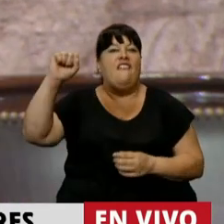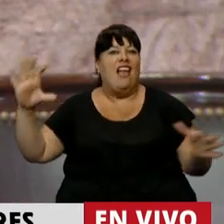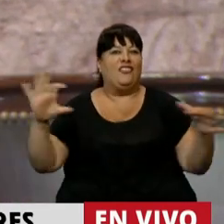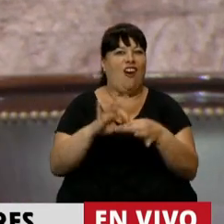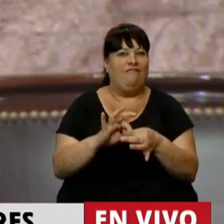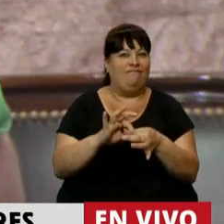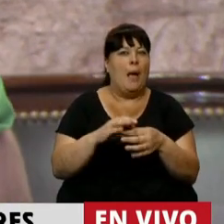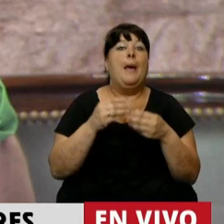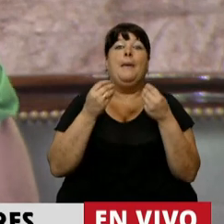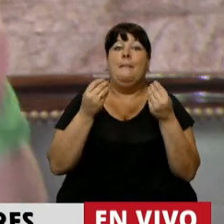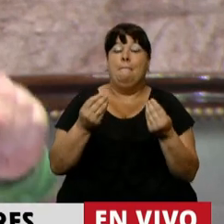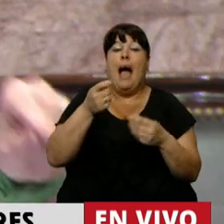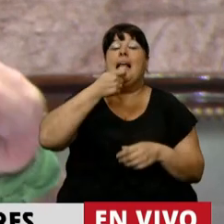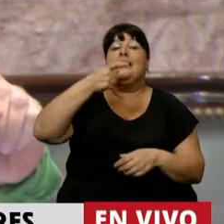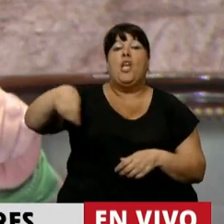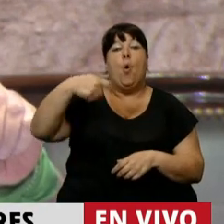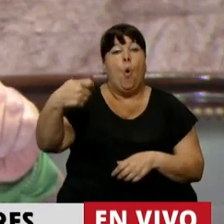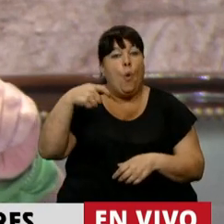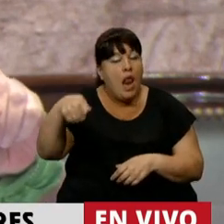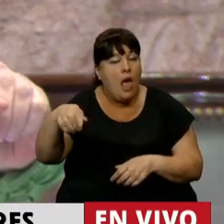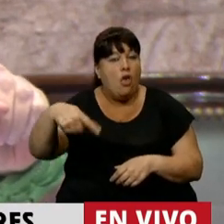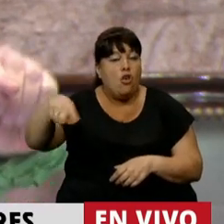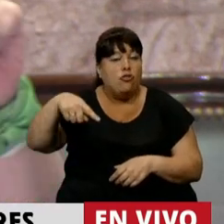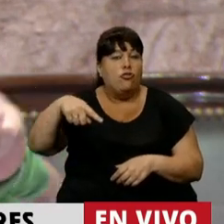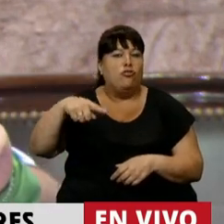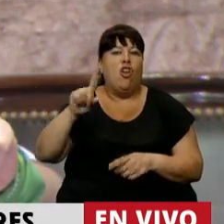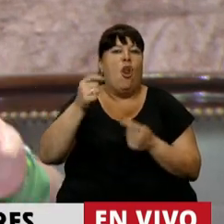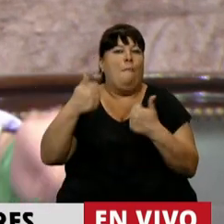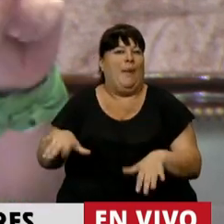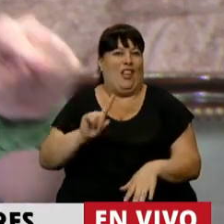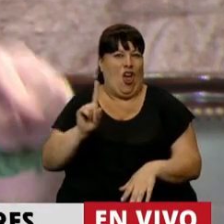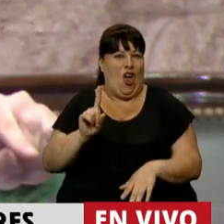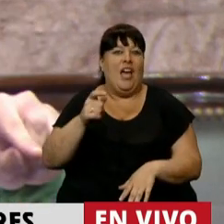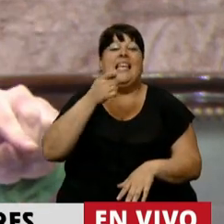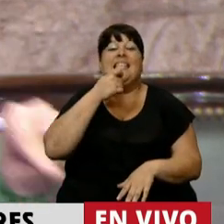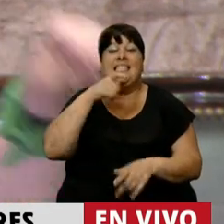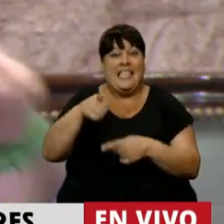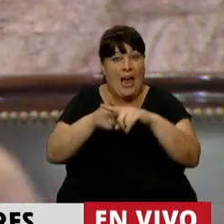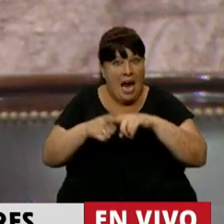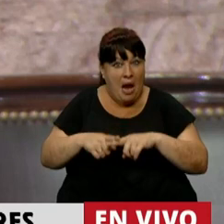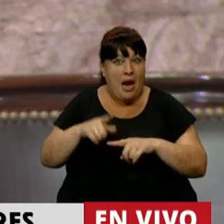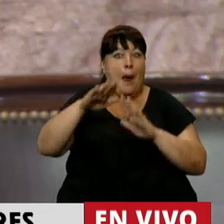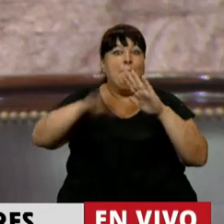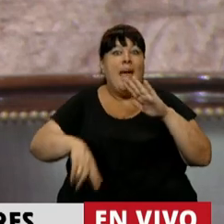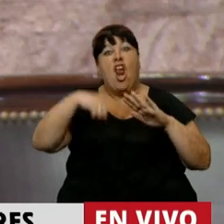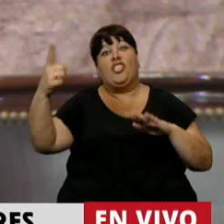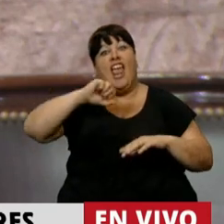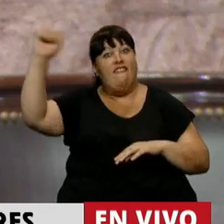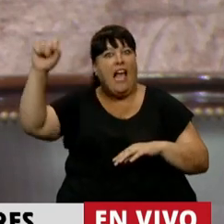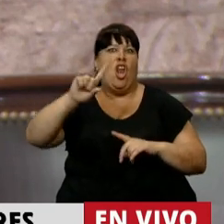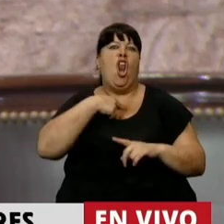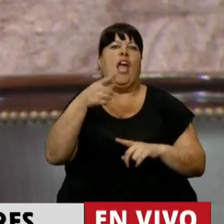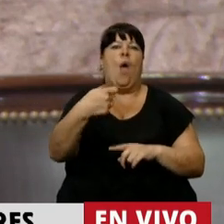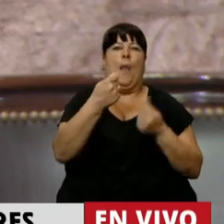para que los jubilados y jubiladas no pierdan si esta fórmula da por debajo de la inflación.